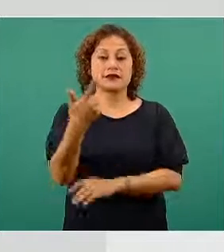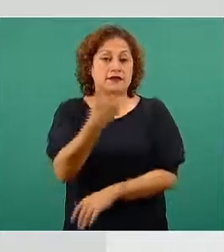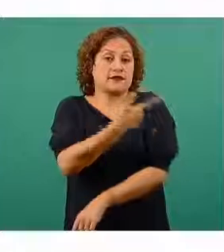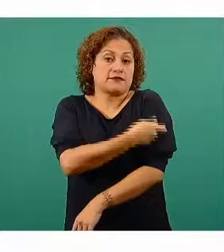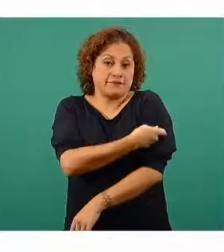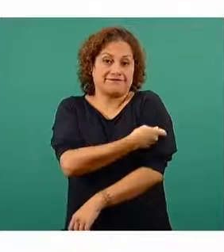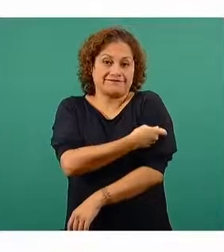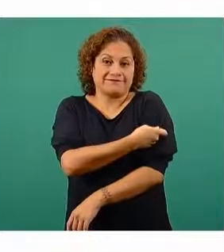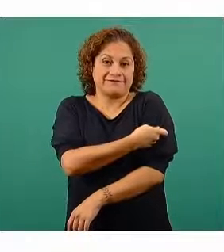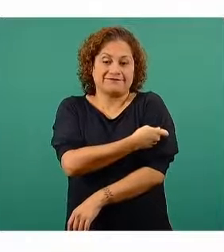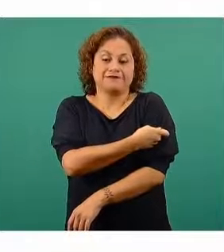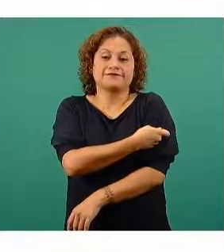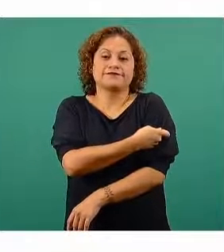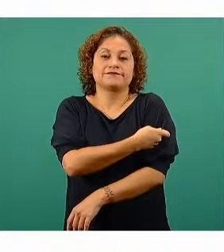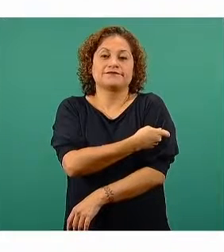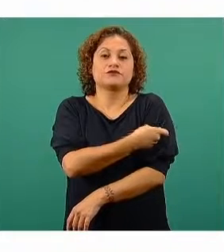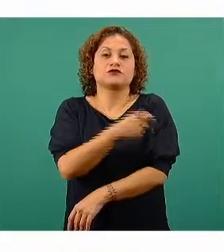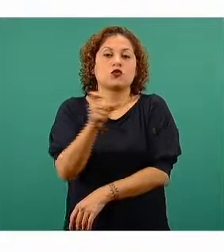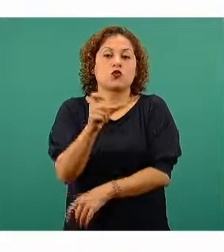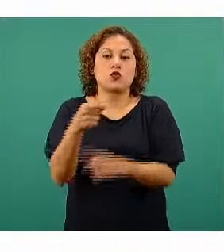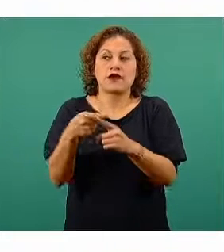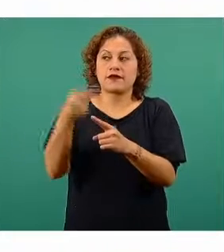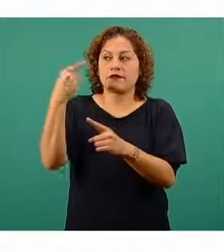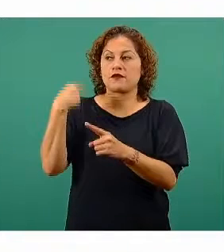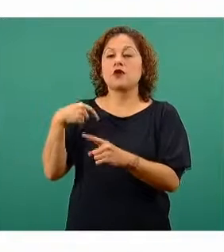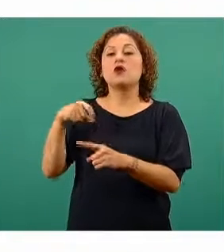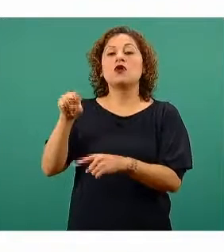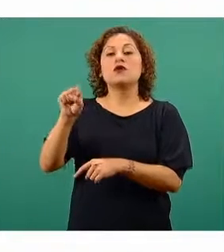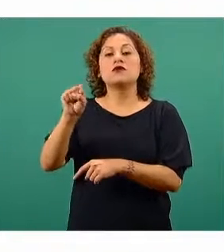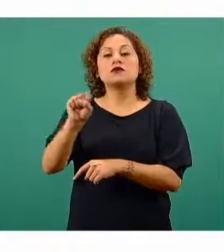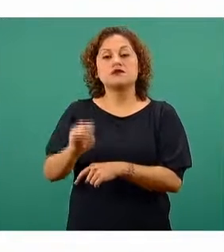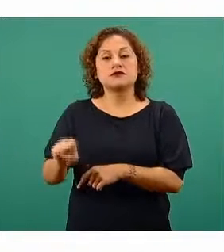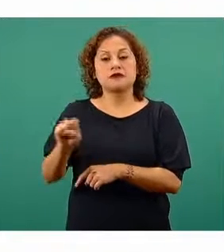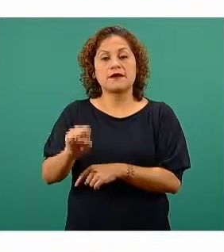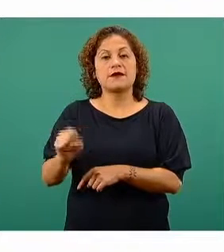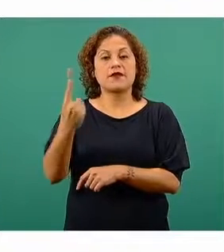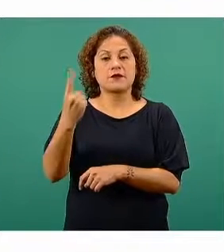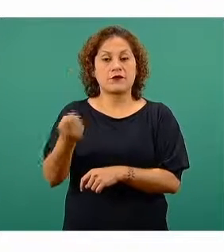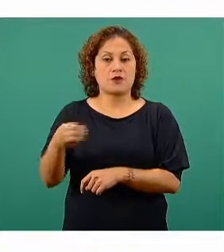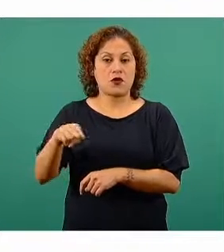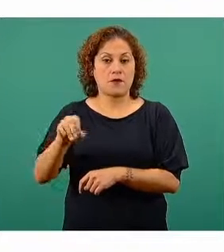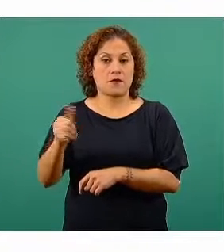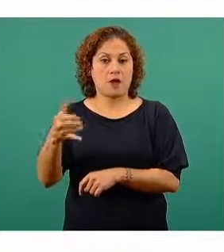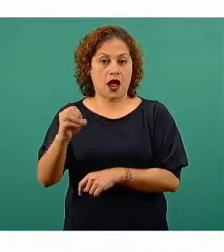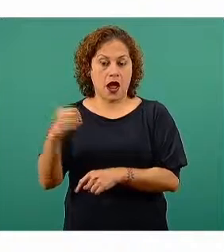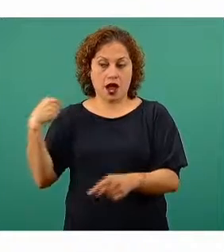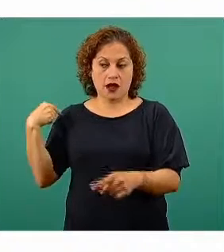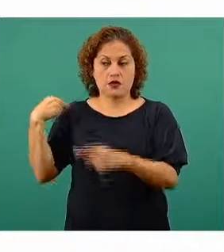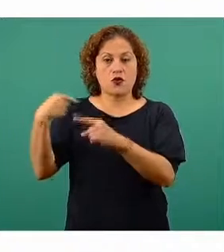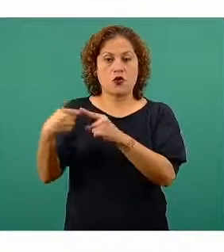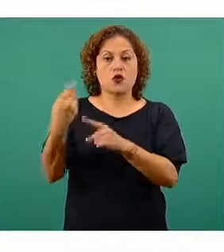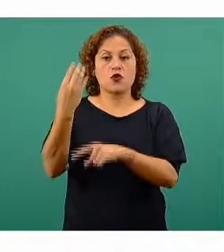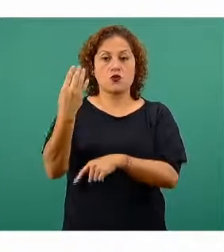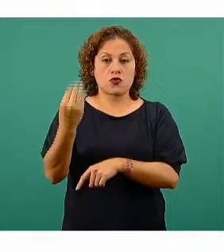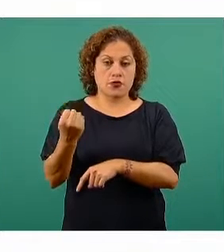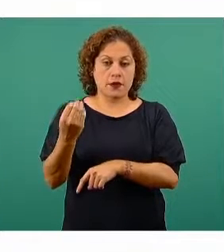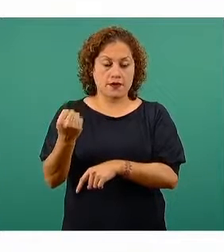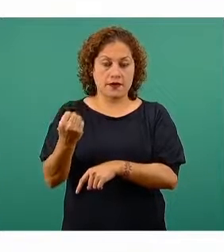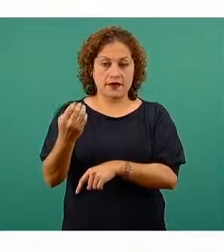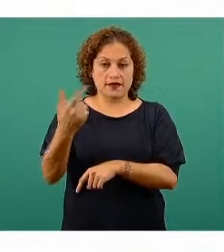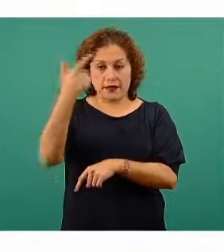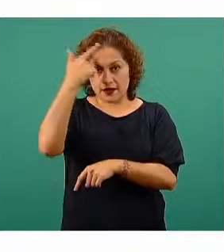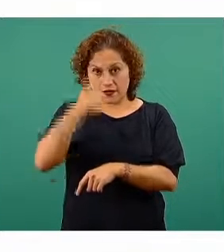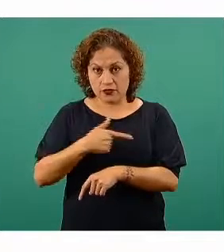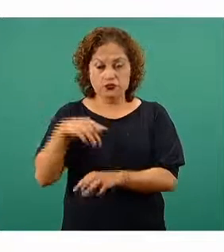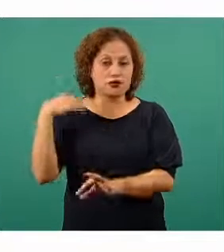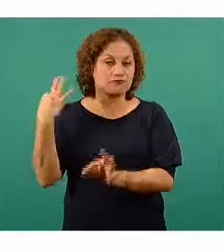la jornada de vacunación del sábado 1 de mayo de 2021. El corte se realiza a las 21 horas para